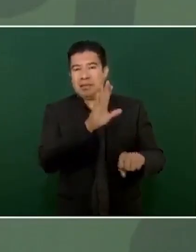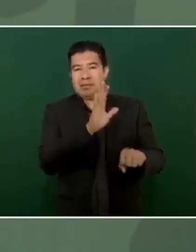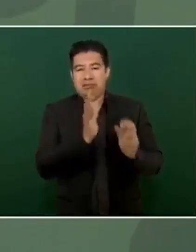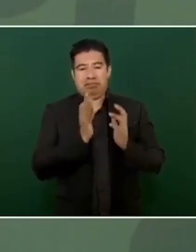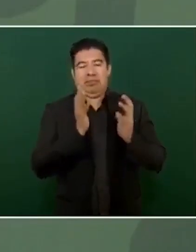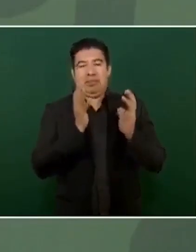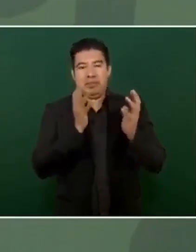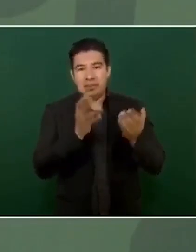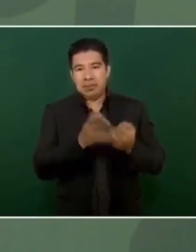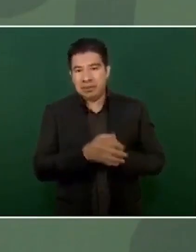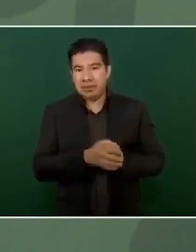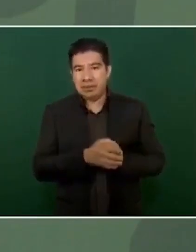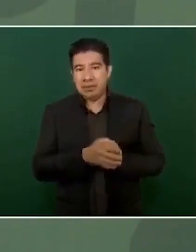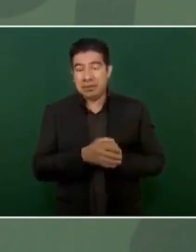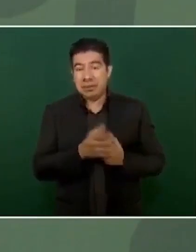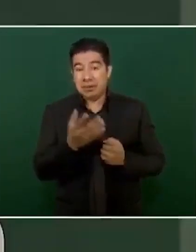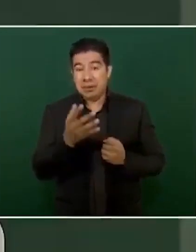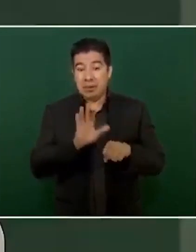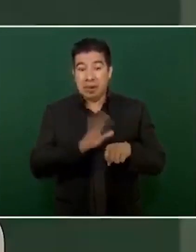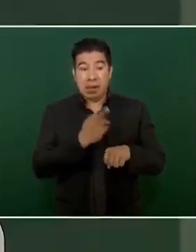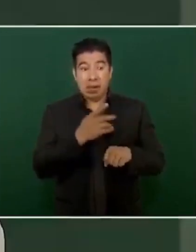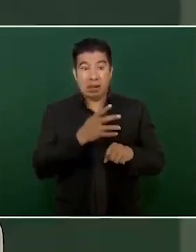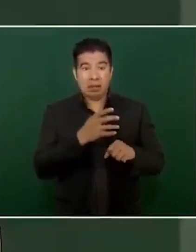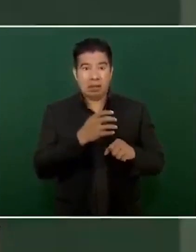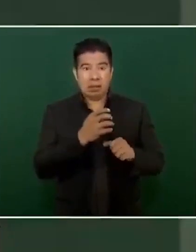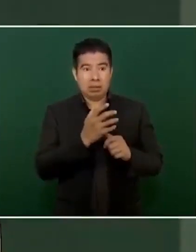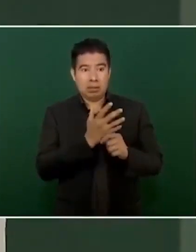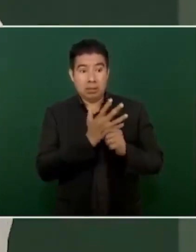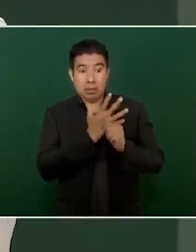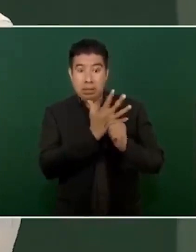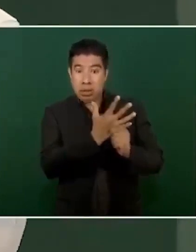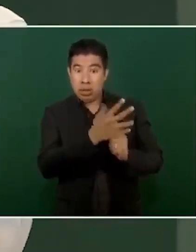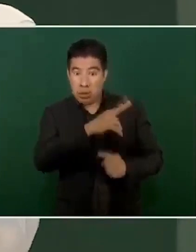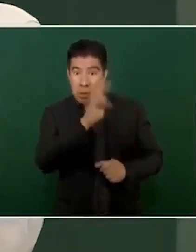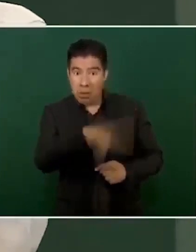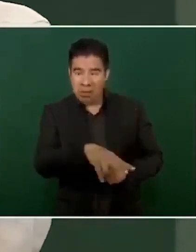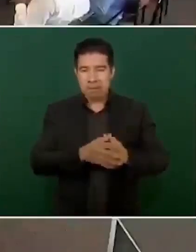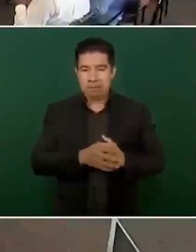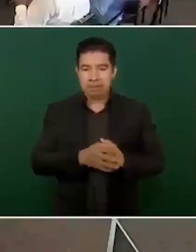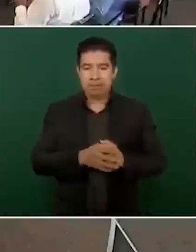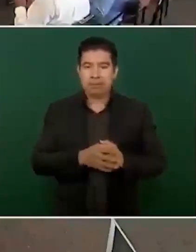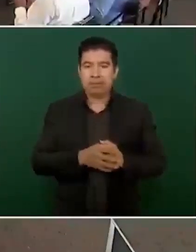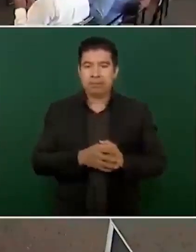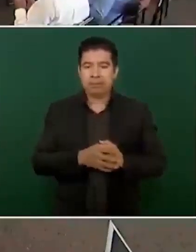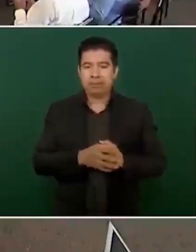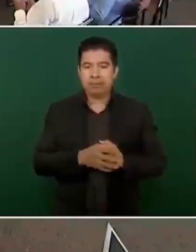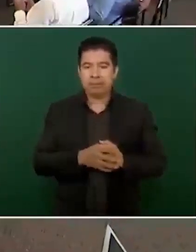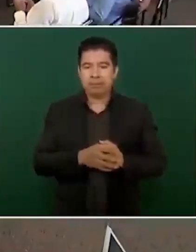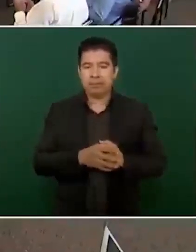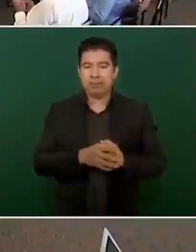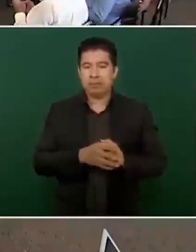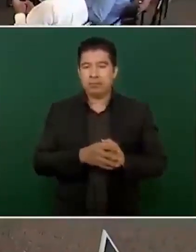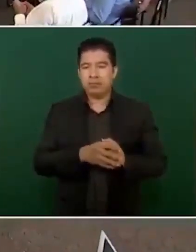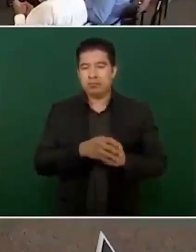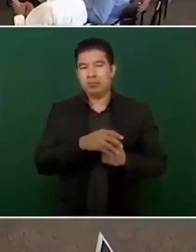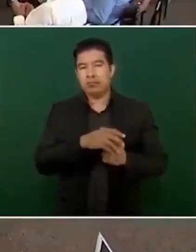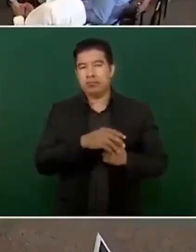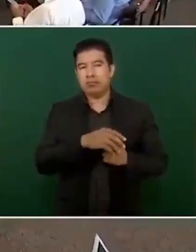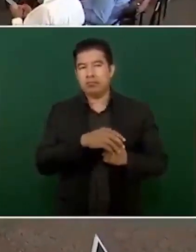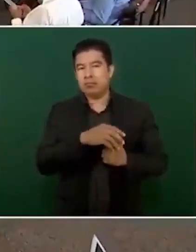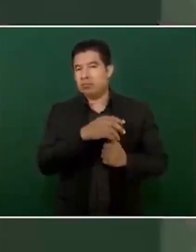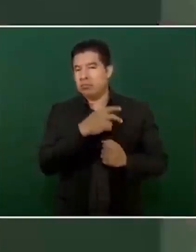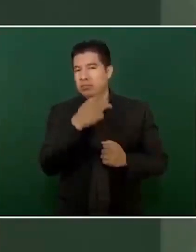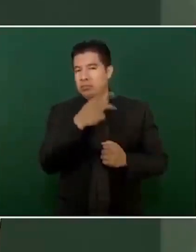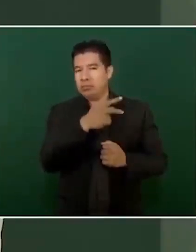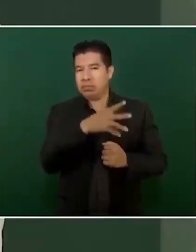Es cierto lo que sostienen Es completamente falso Lamentablemente Por